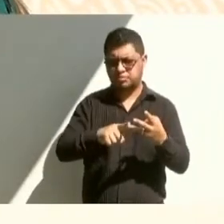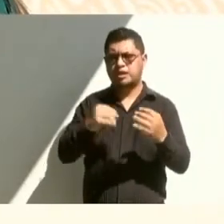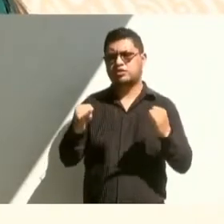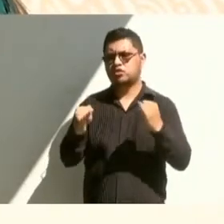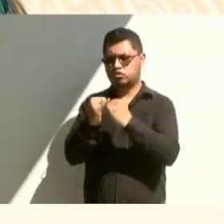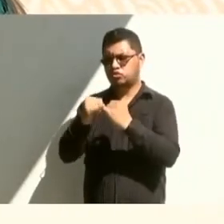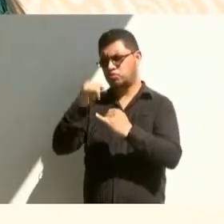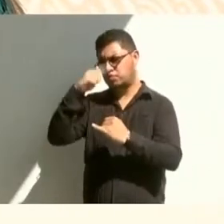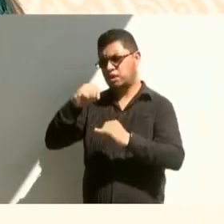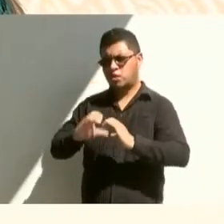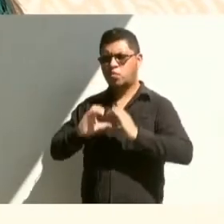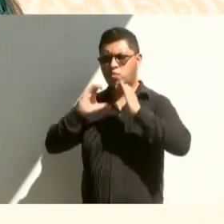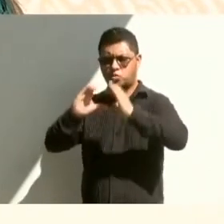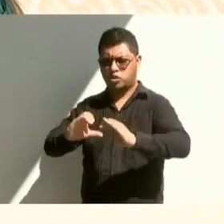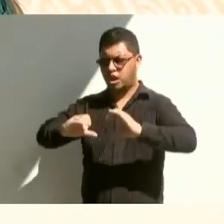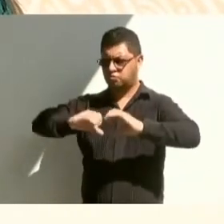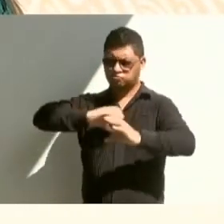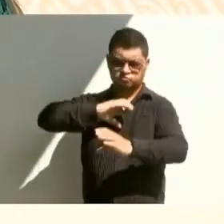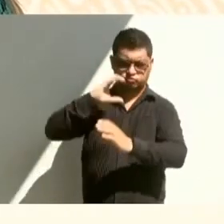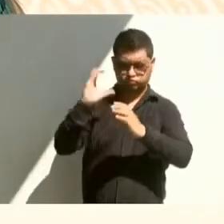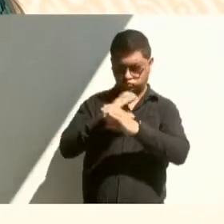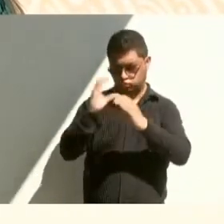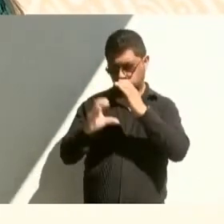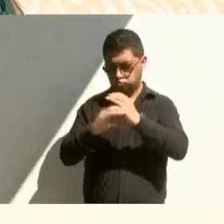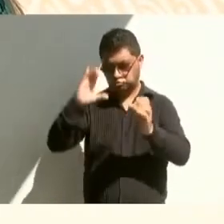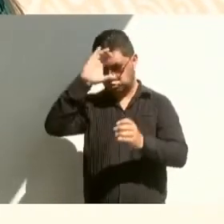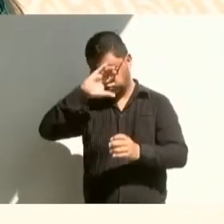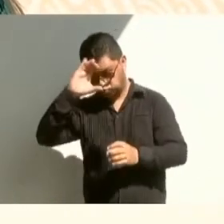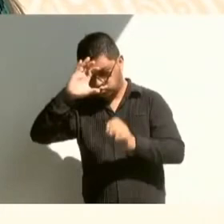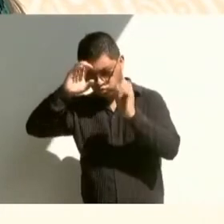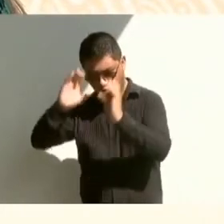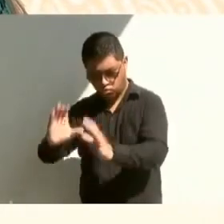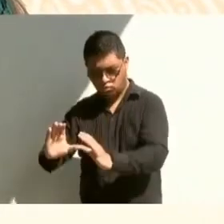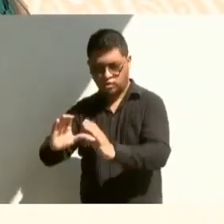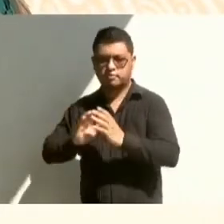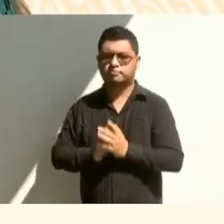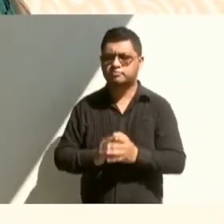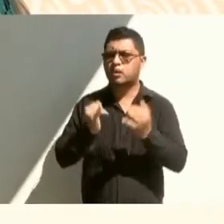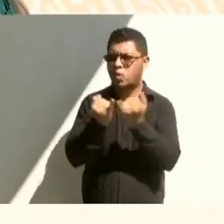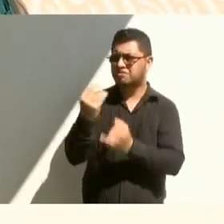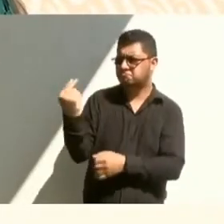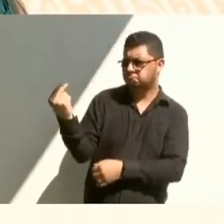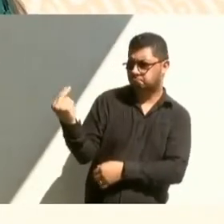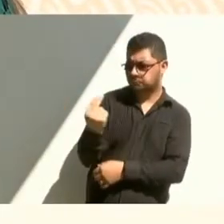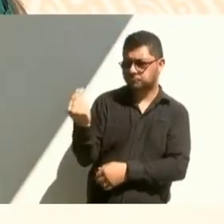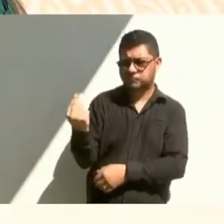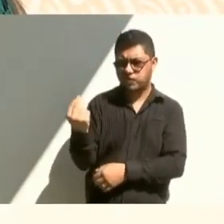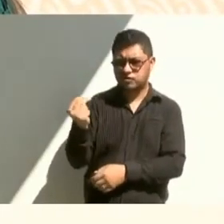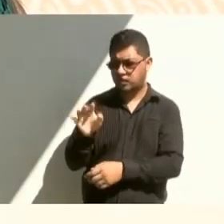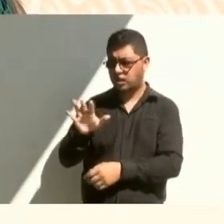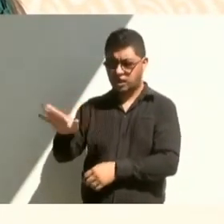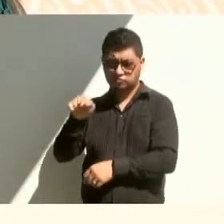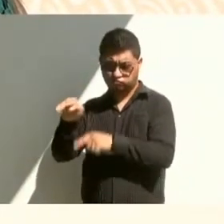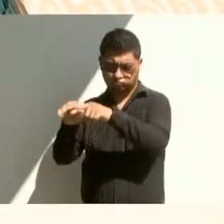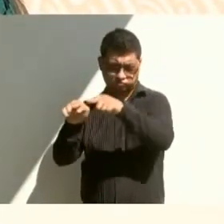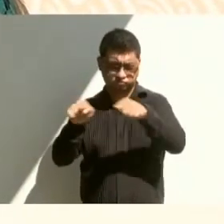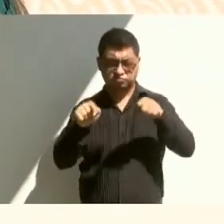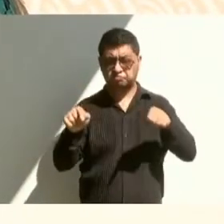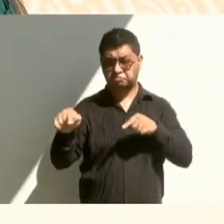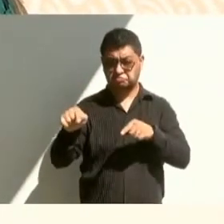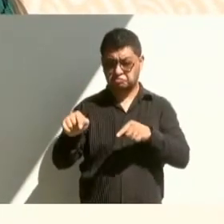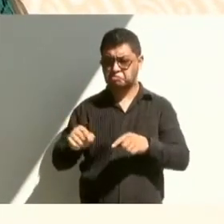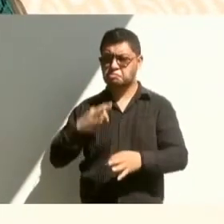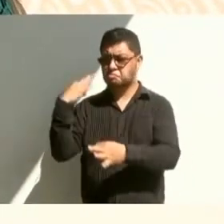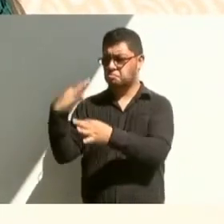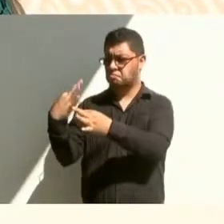Antropología e Historia, de la mano con Fonatur, para que todas las necesidades de la zona se cumplan de una